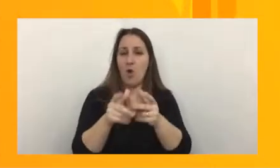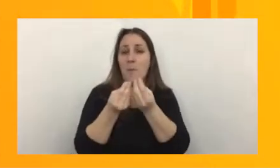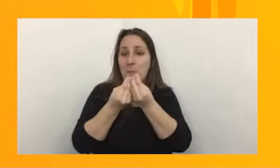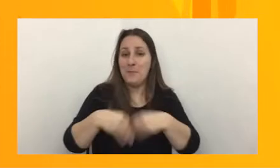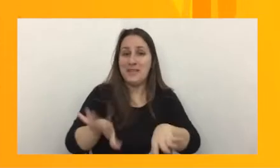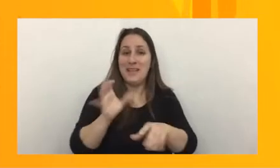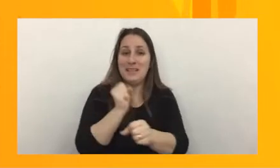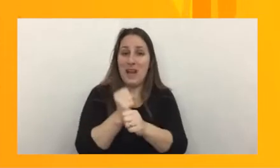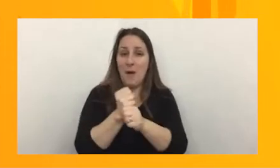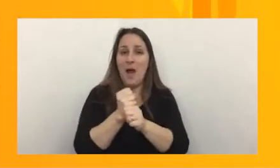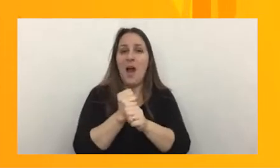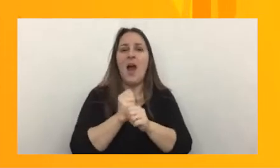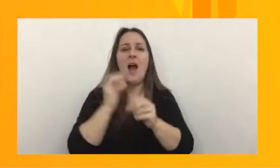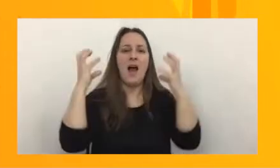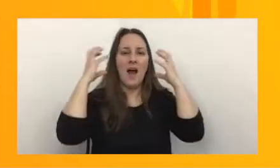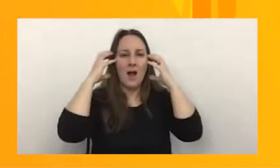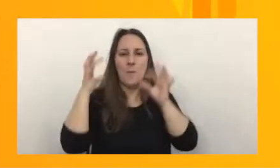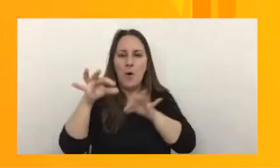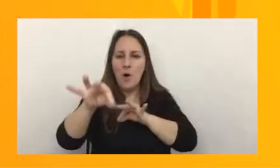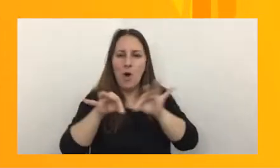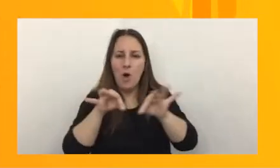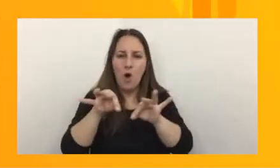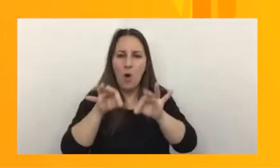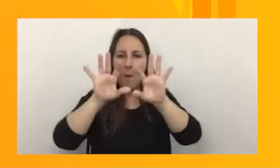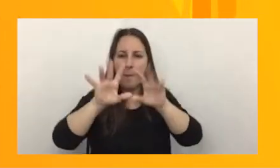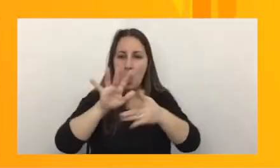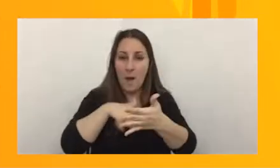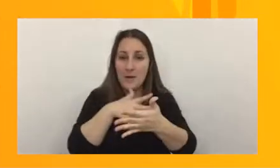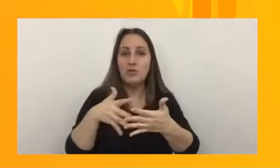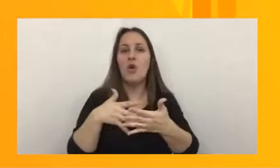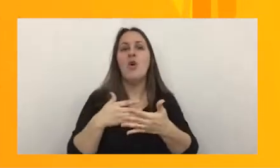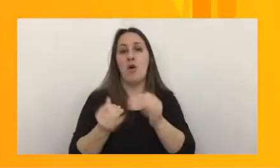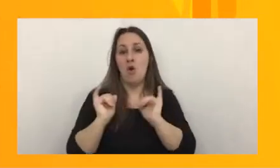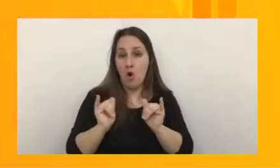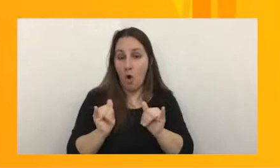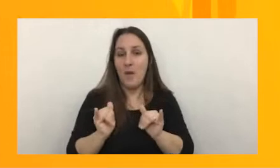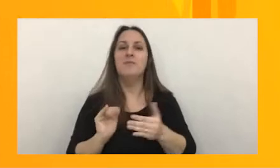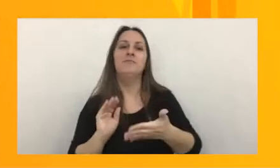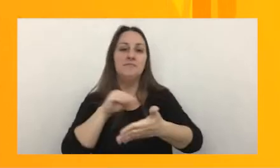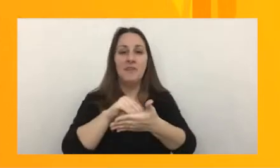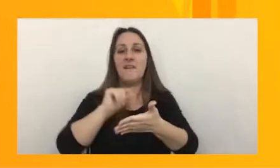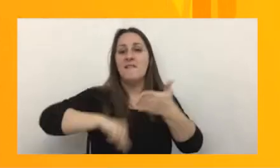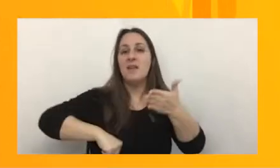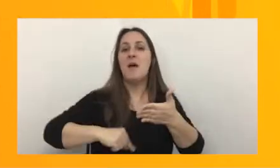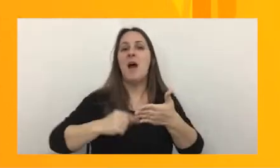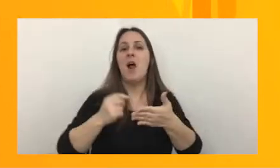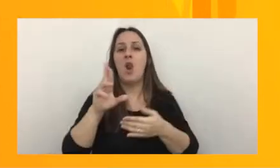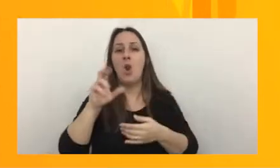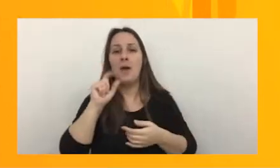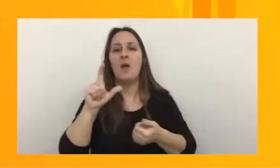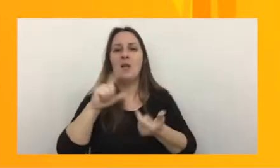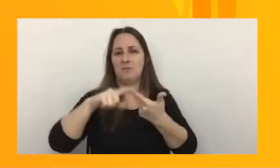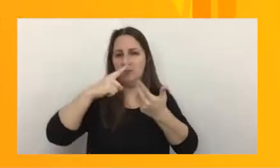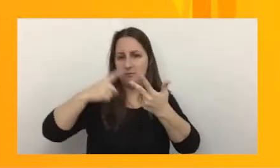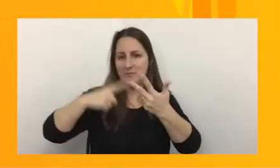en programación a los 14 años yo me formé en firmas de auditores y conviví en Hart en Eclópez Cúpers en